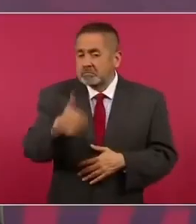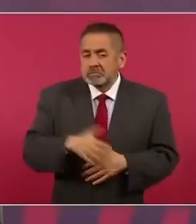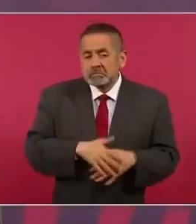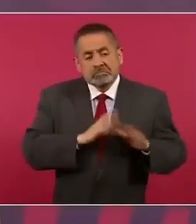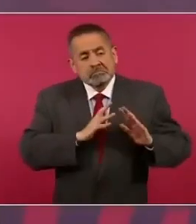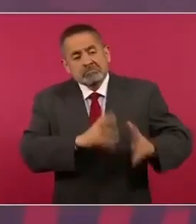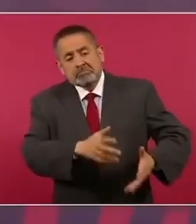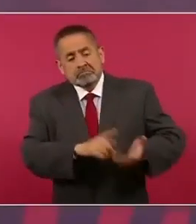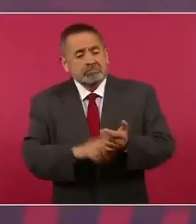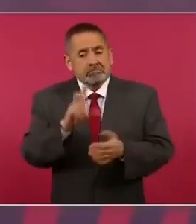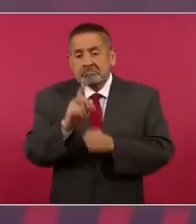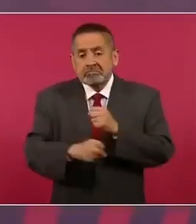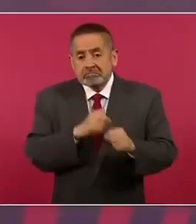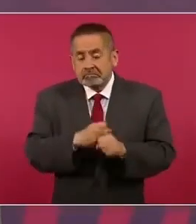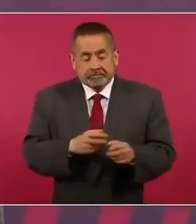y aunque no